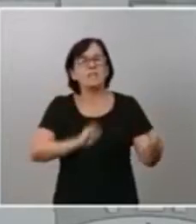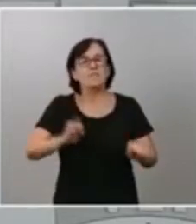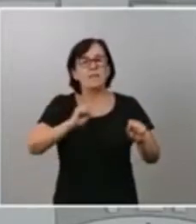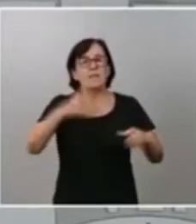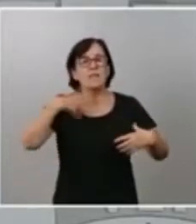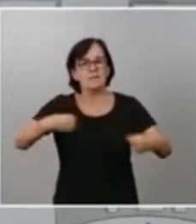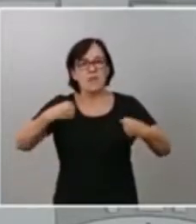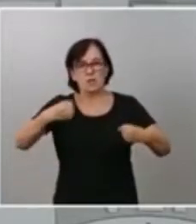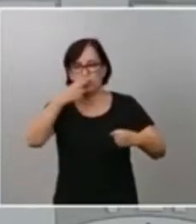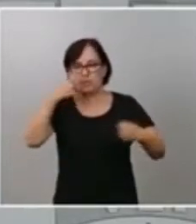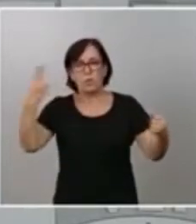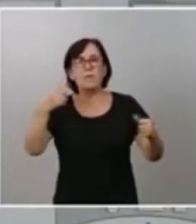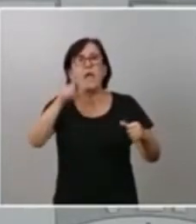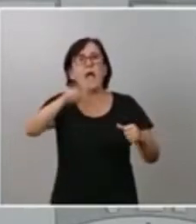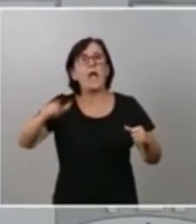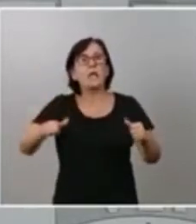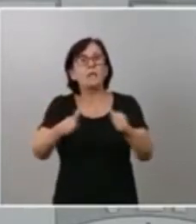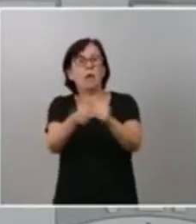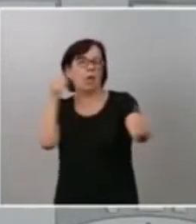nadie atrás